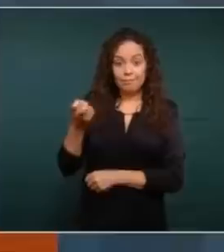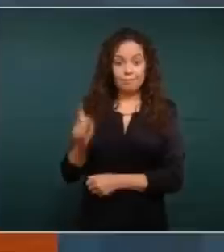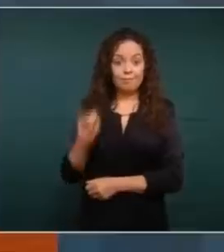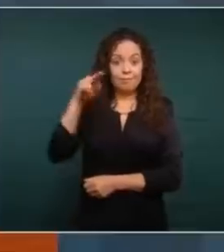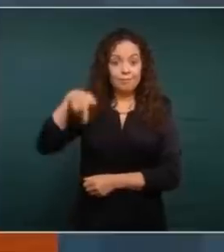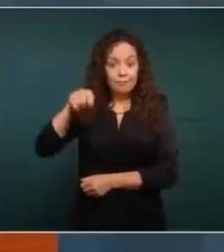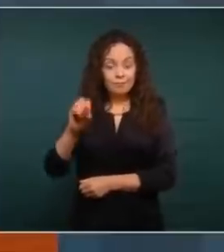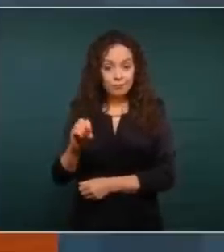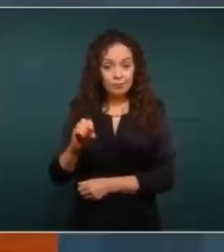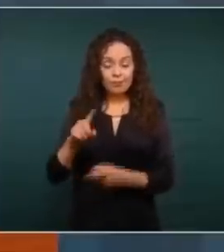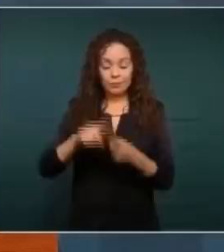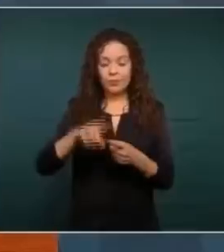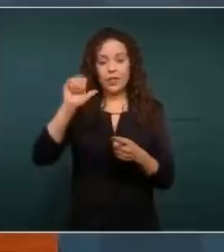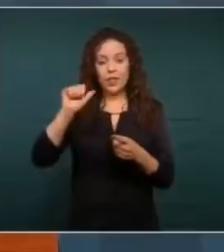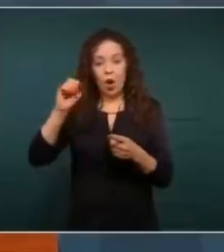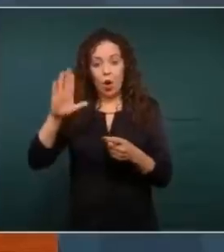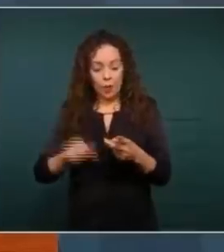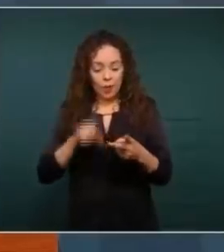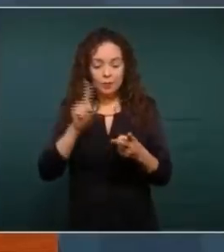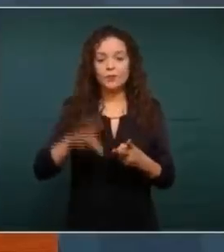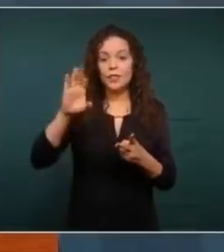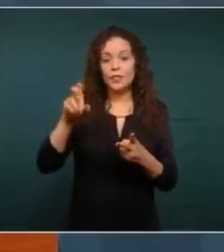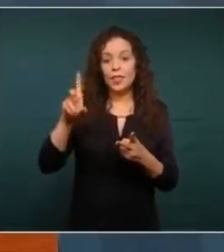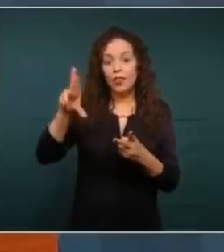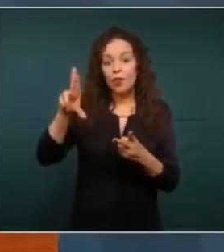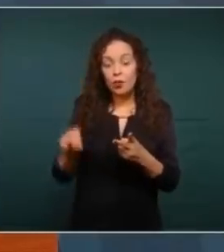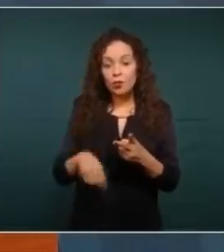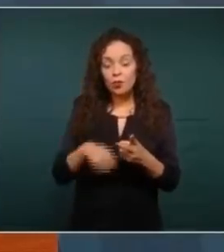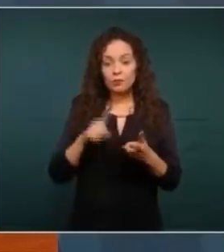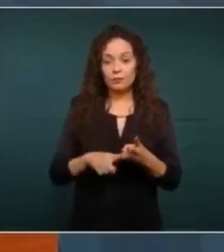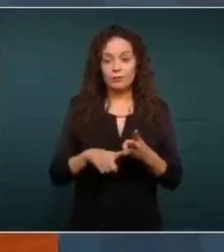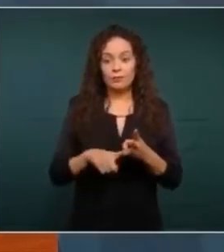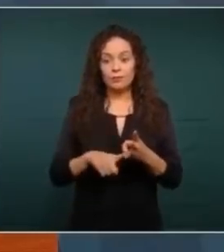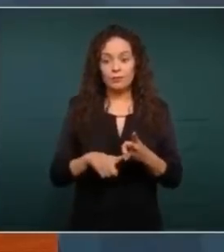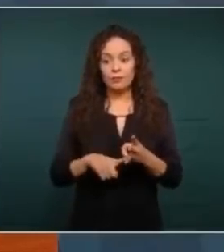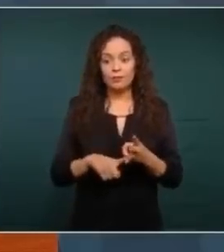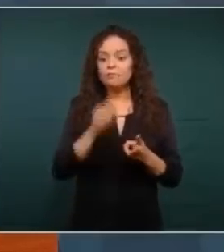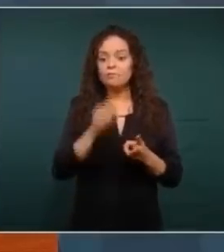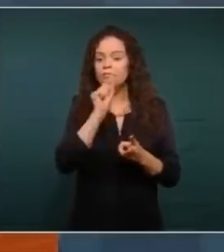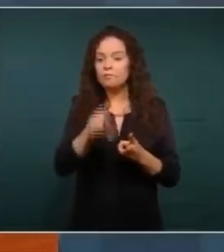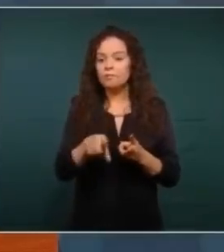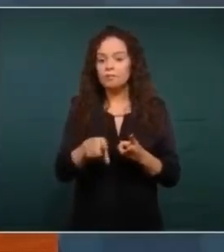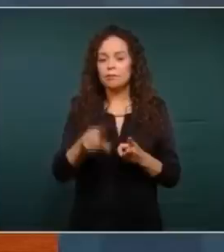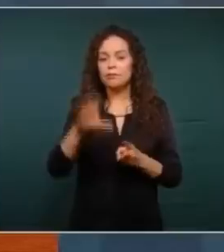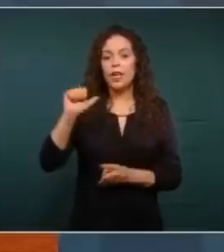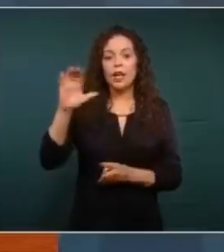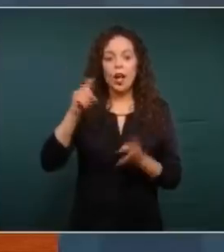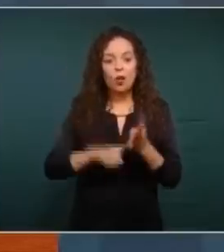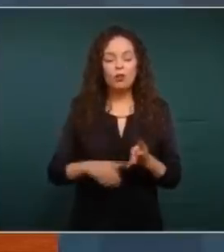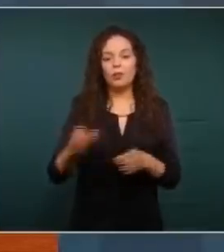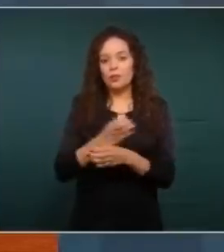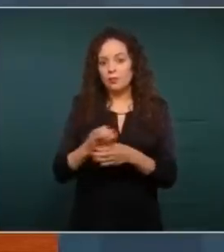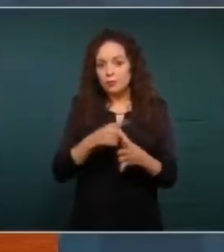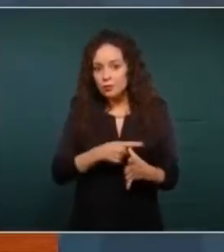caoba y cedro y también cacao y café